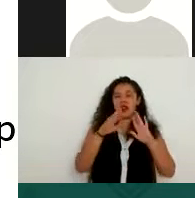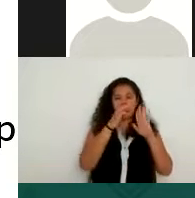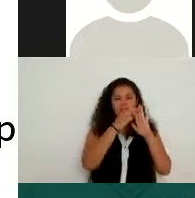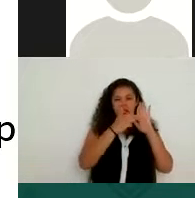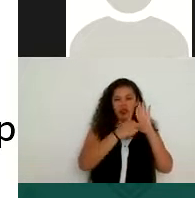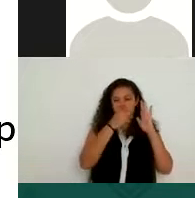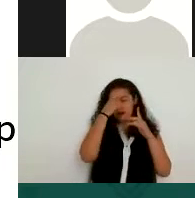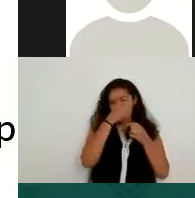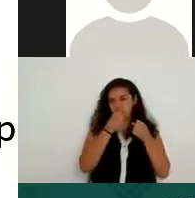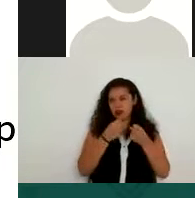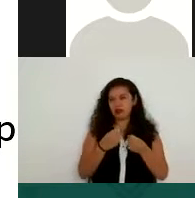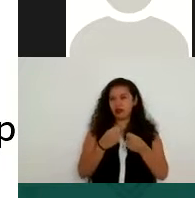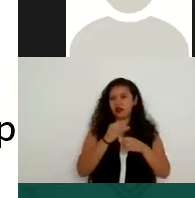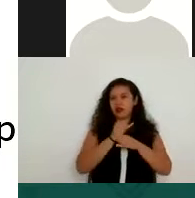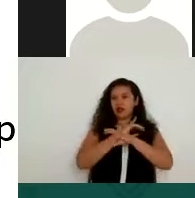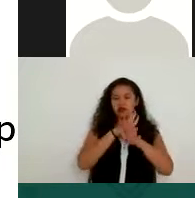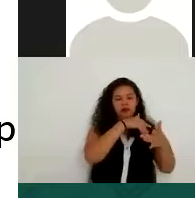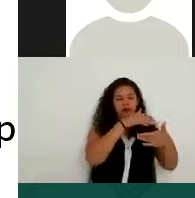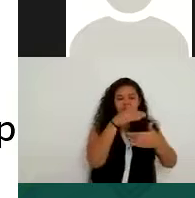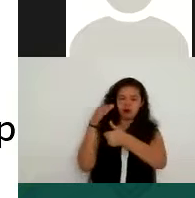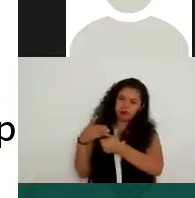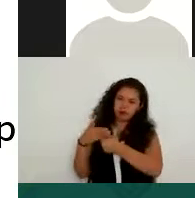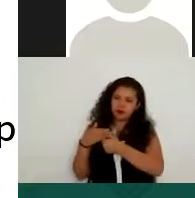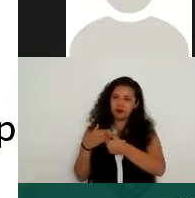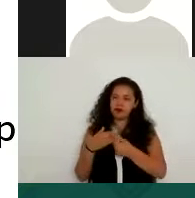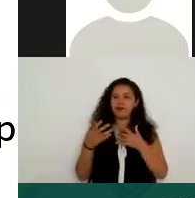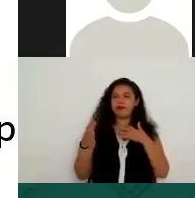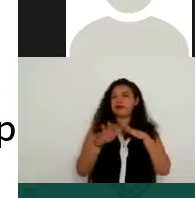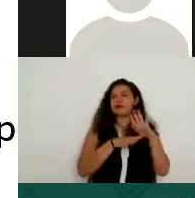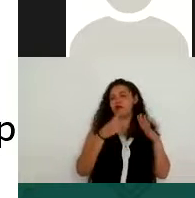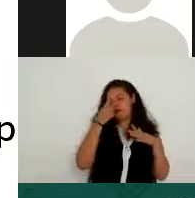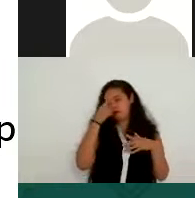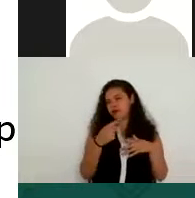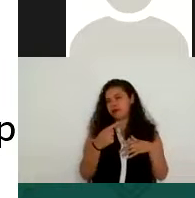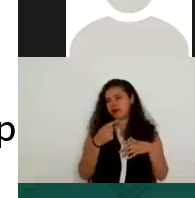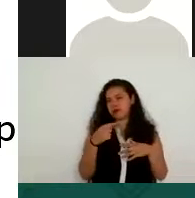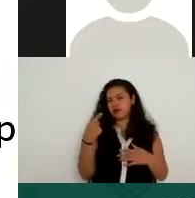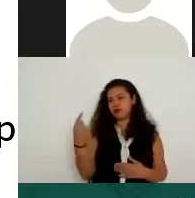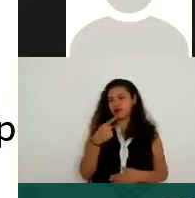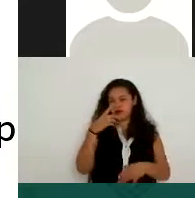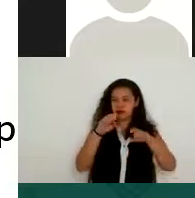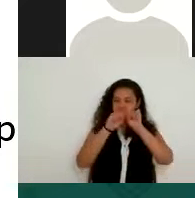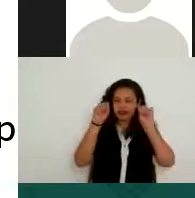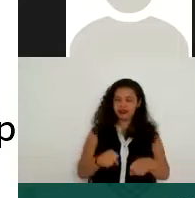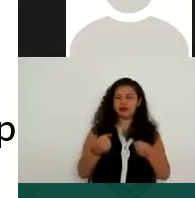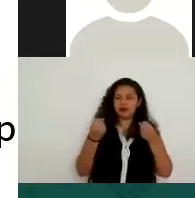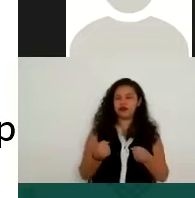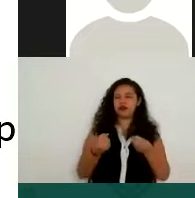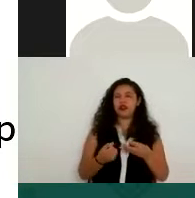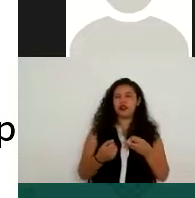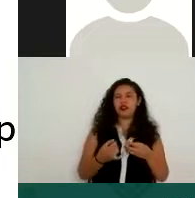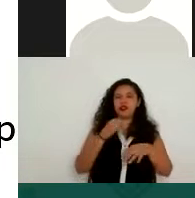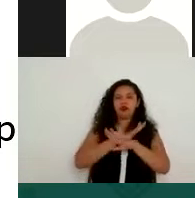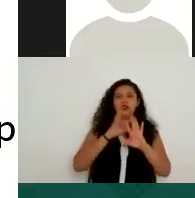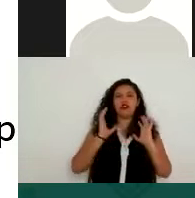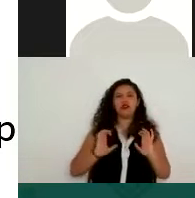información, pues, fundamenta que son básicamente por sistemas de seguridad. Los datos biométricos han estado muy en